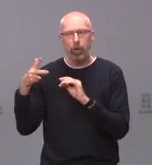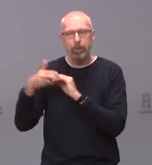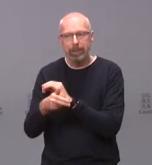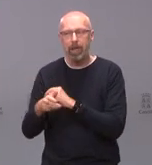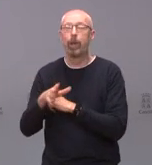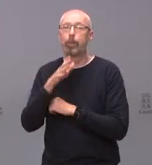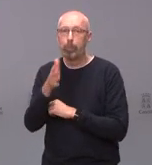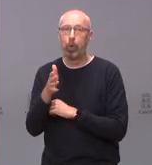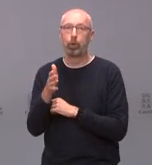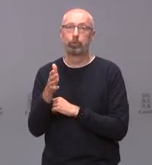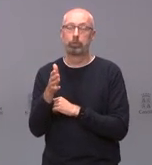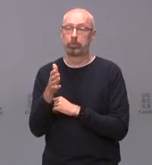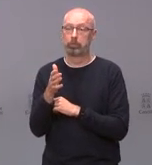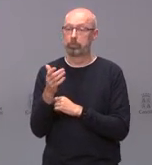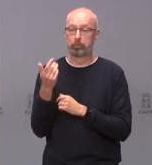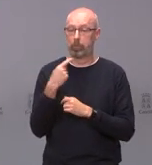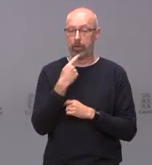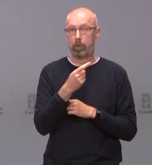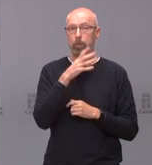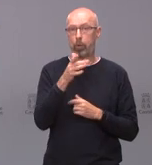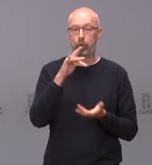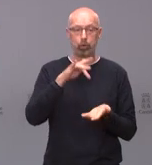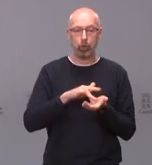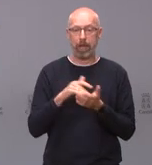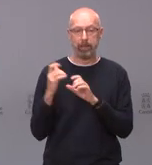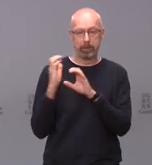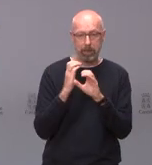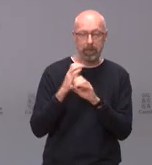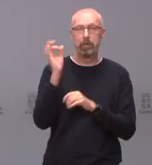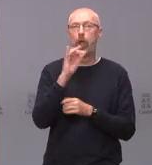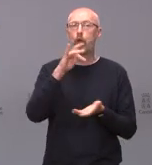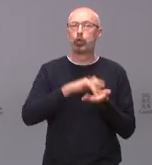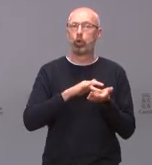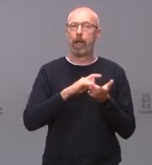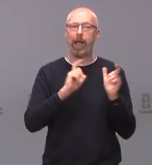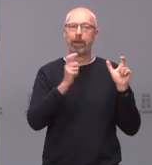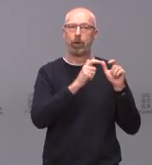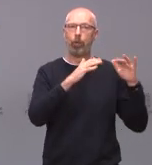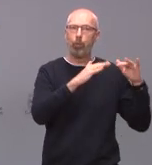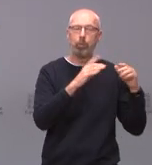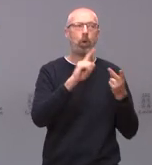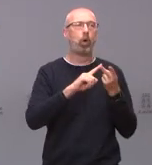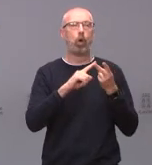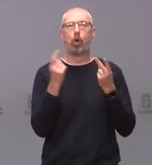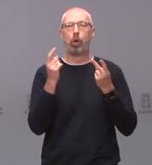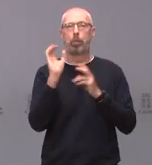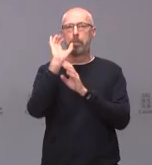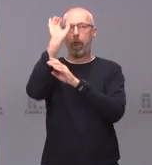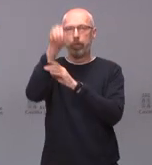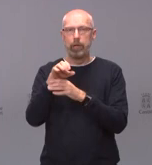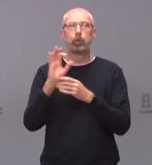el 8 de marzo cuando es Semana Santa cuando es el fútbol cuando es el baloncesto la petanca los juegos de chapas